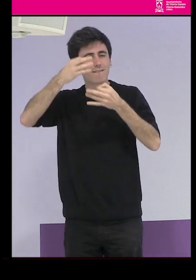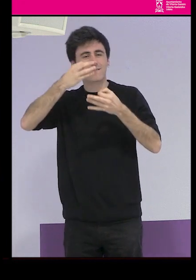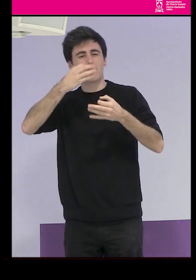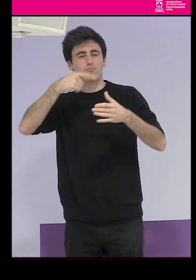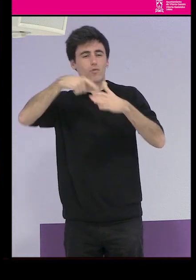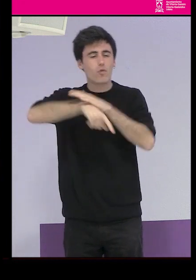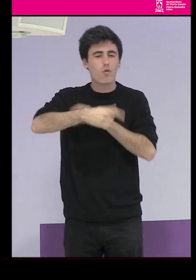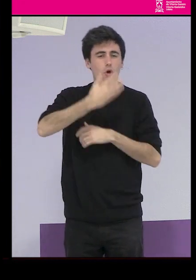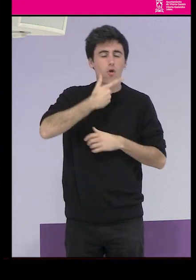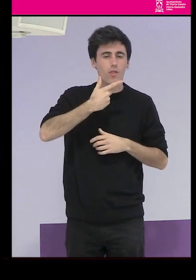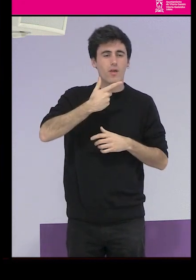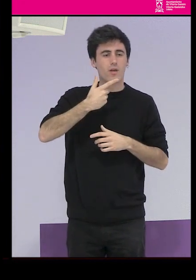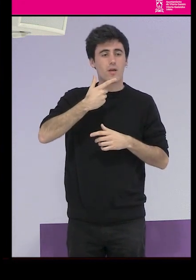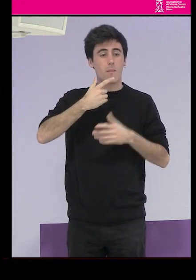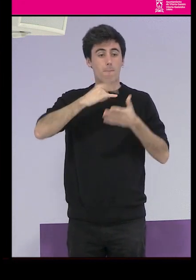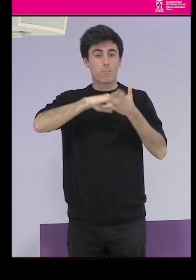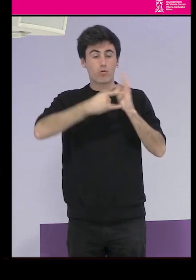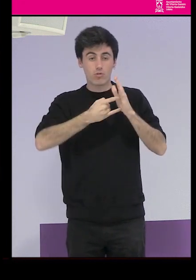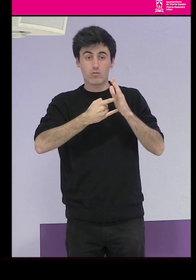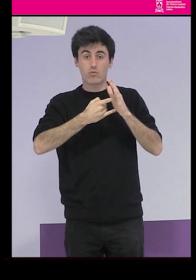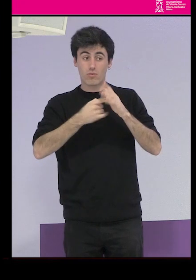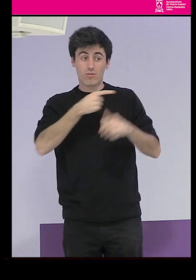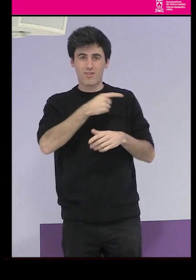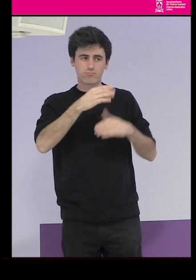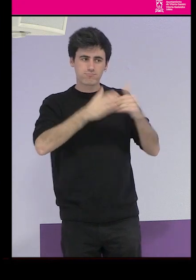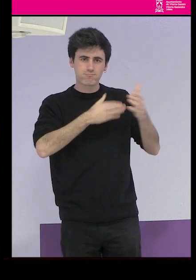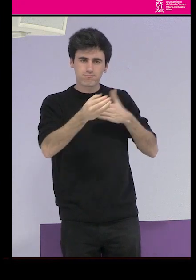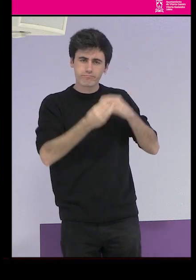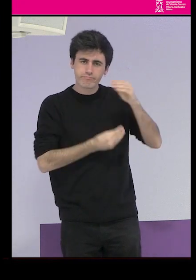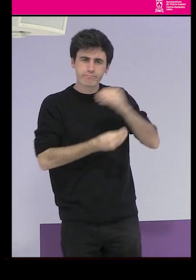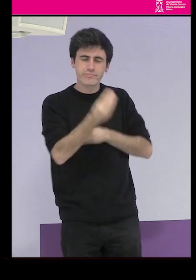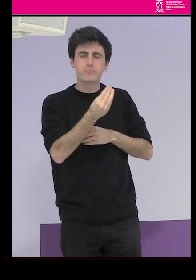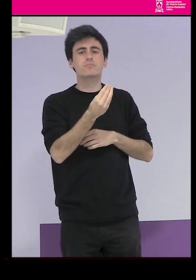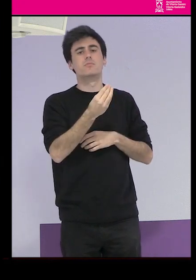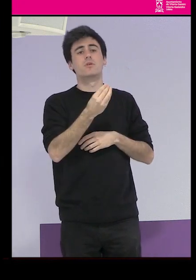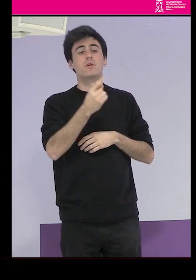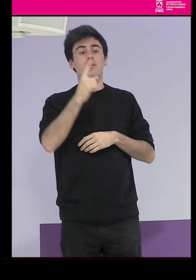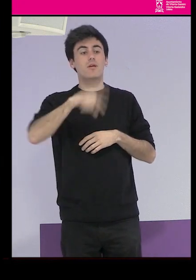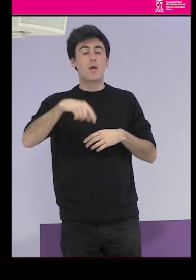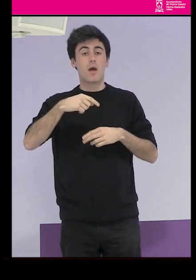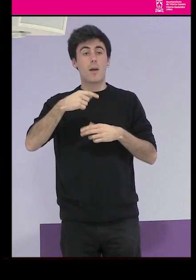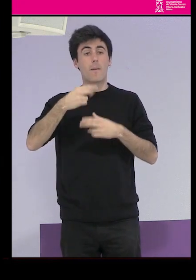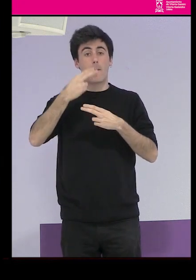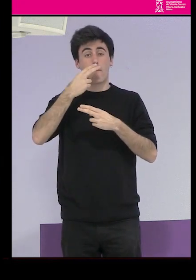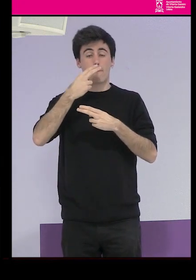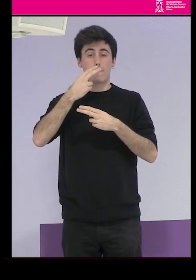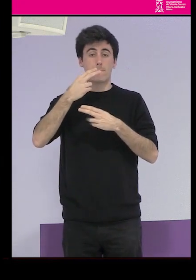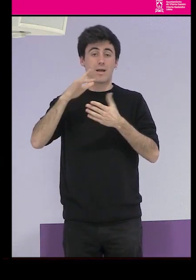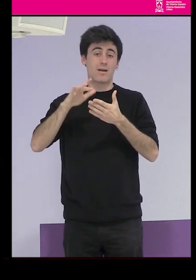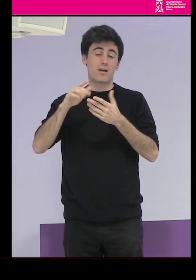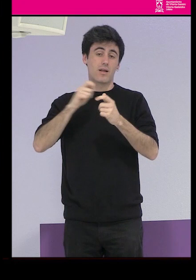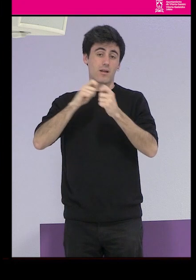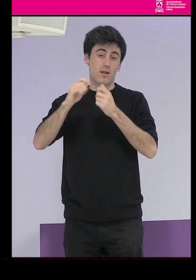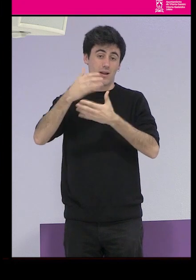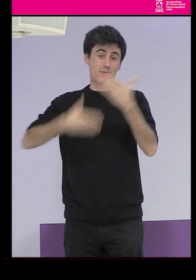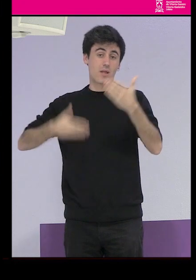parió y que acompaña con mucho orgullo. También escribe en público, en